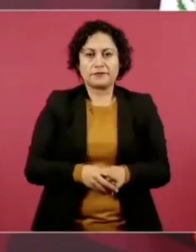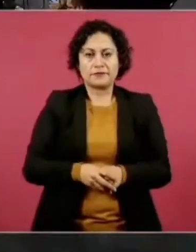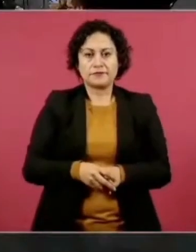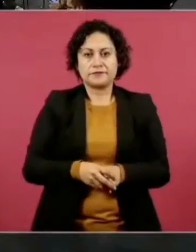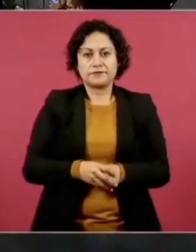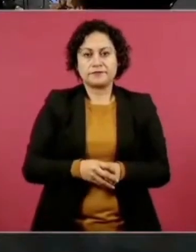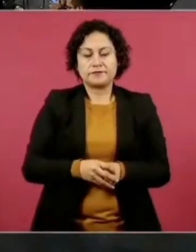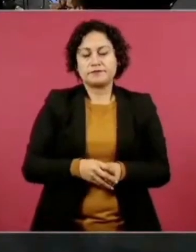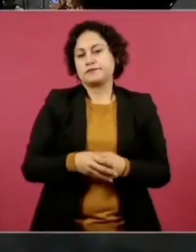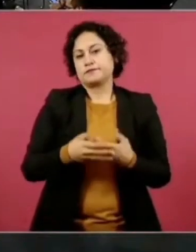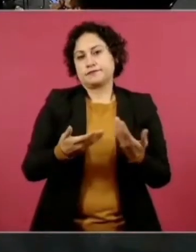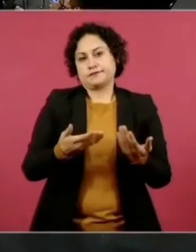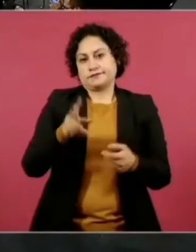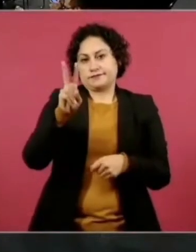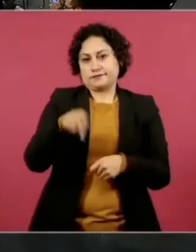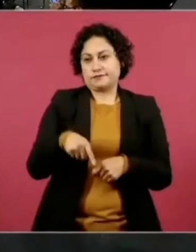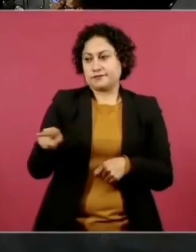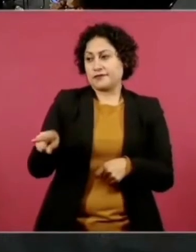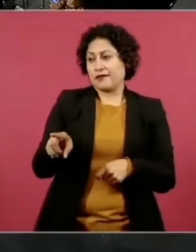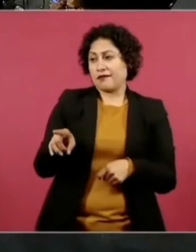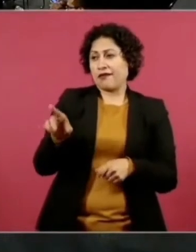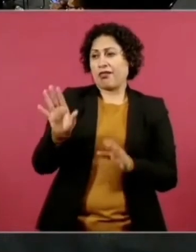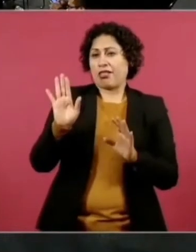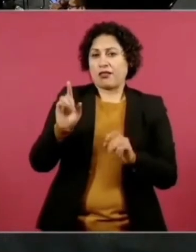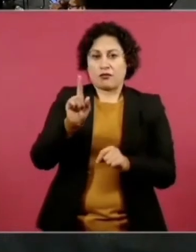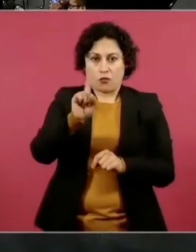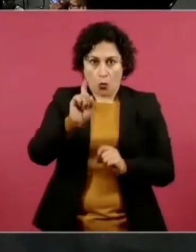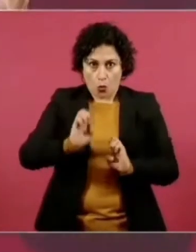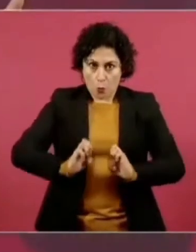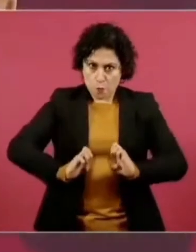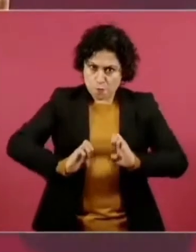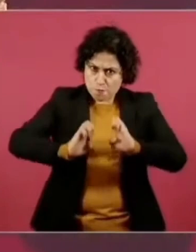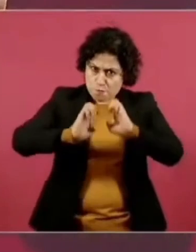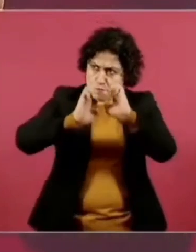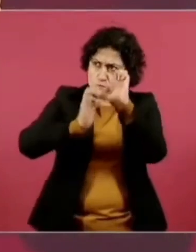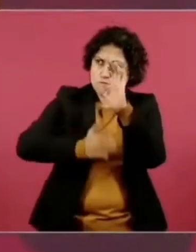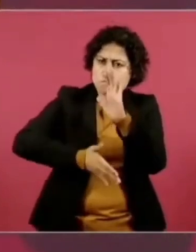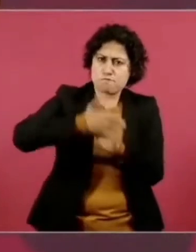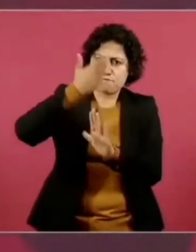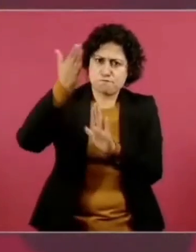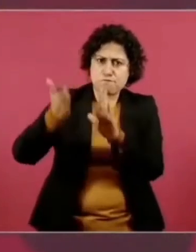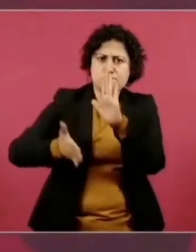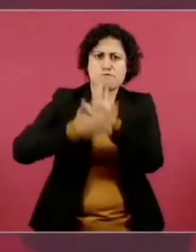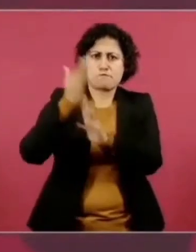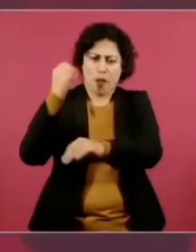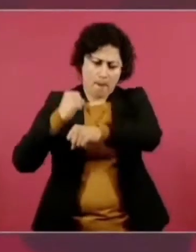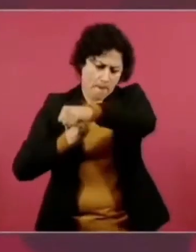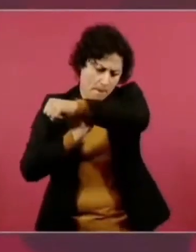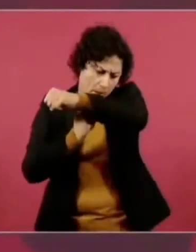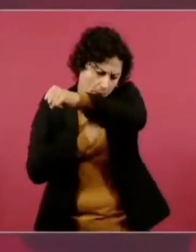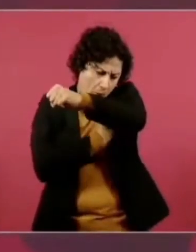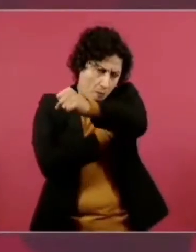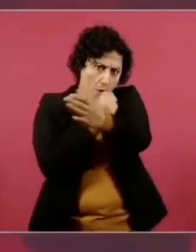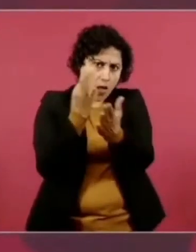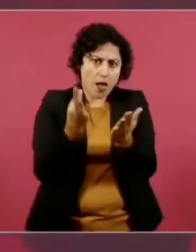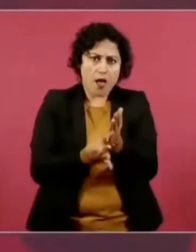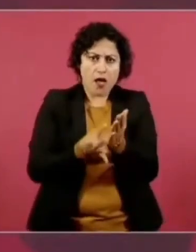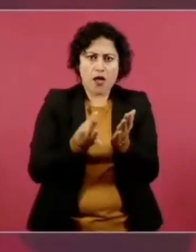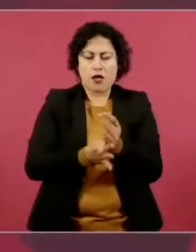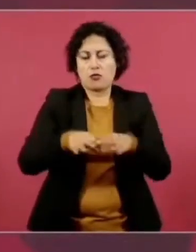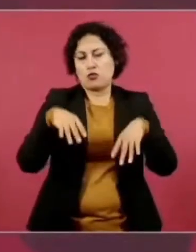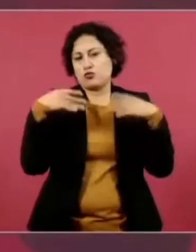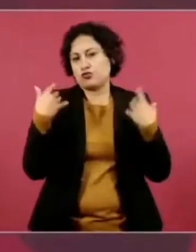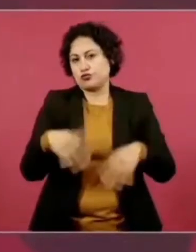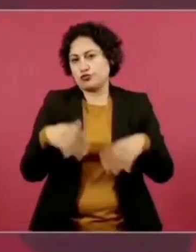No es poca cosa hacer esas torres, son estructuras. Ahorita les voy a mostrar algo que él hizo. No,